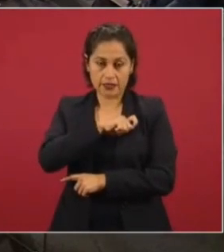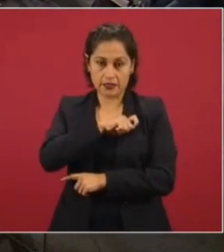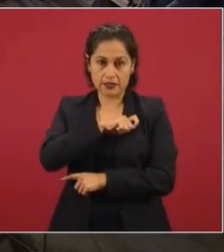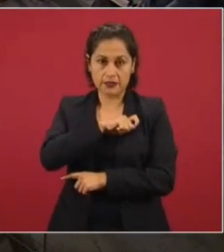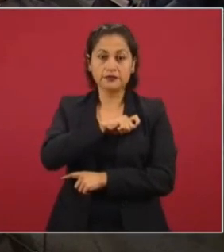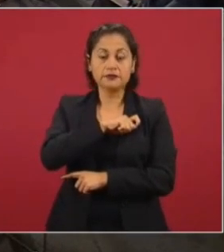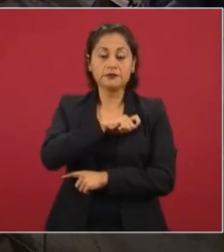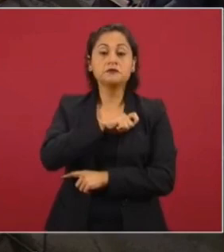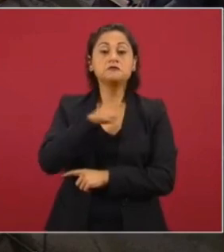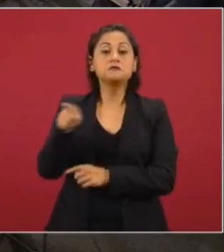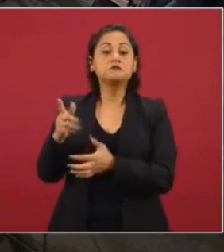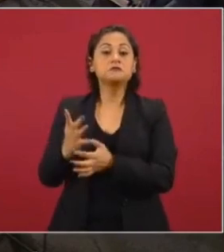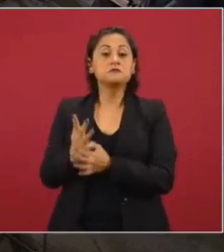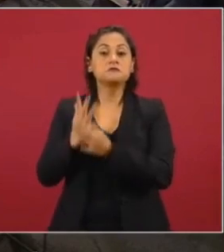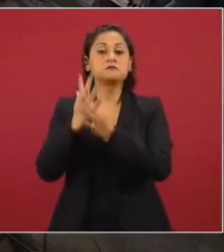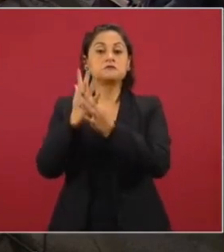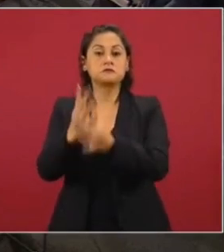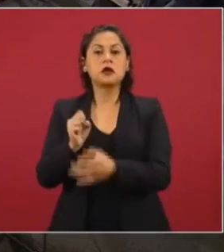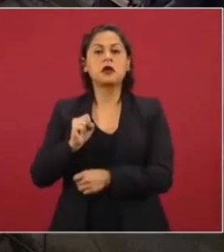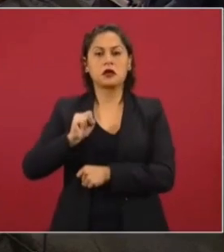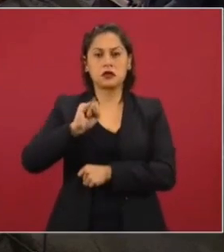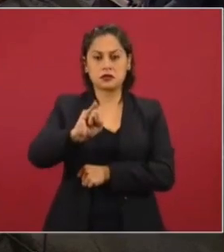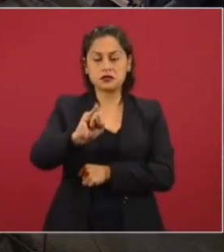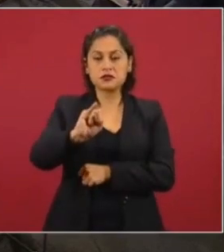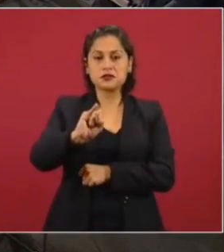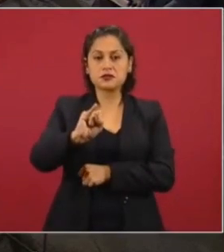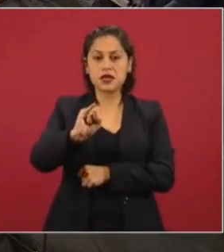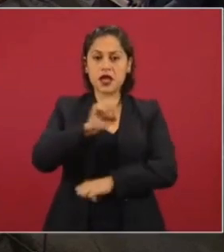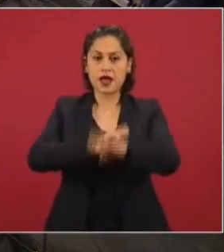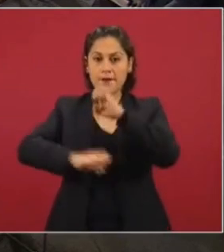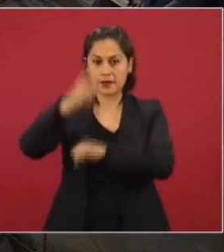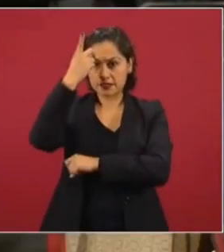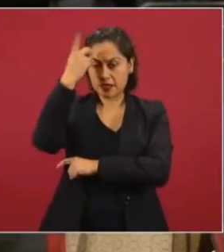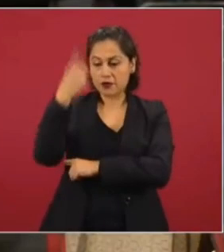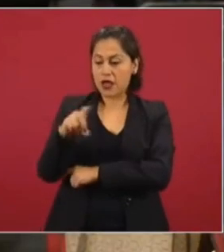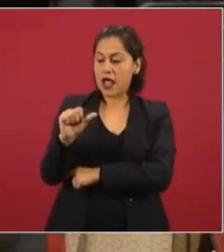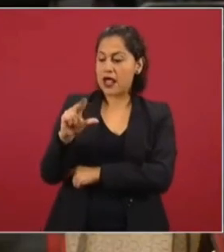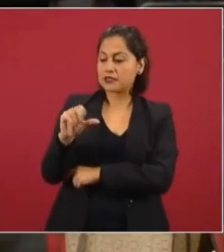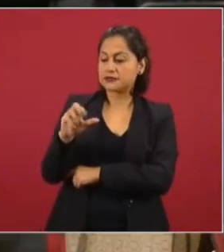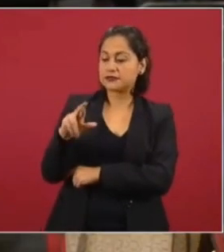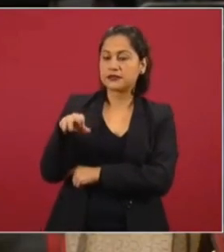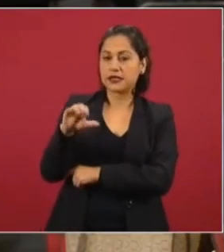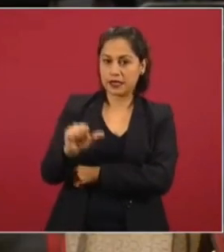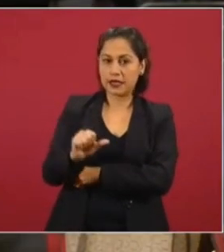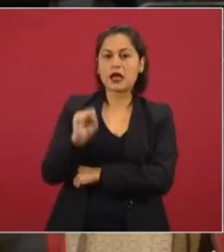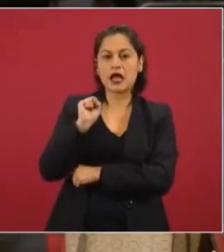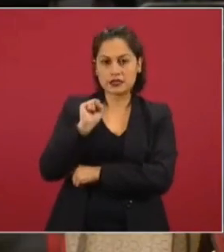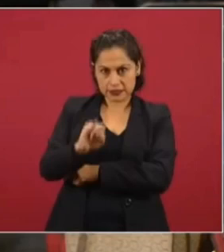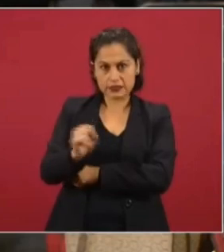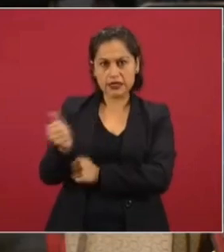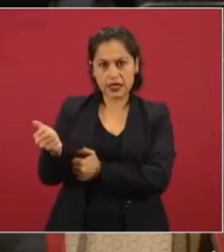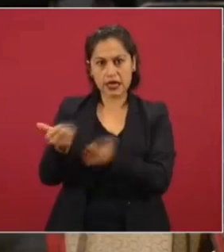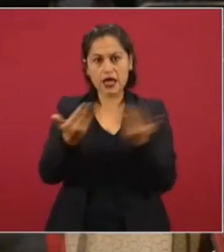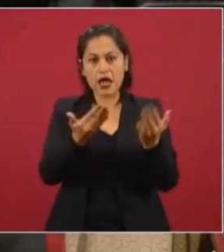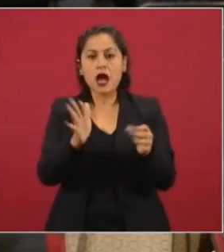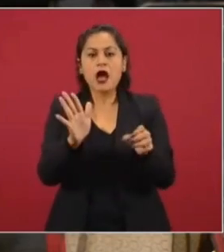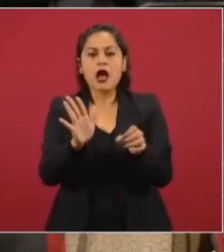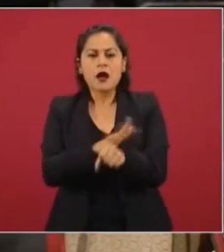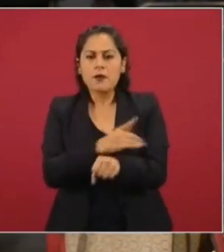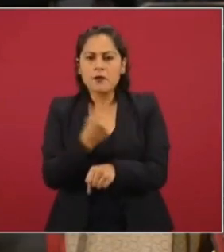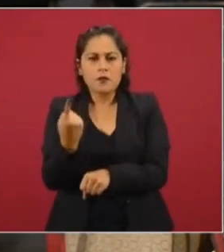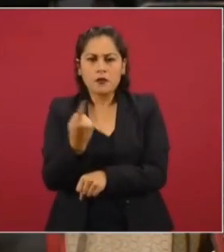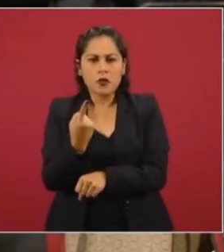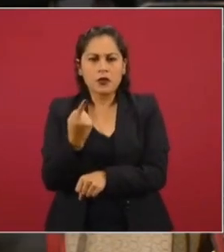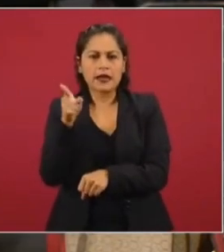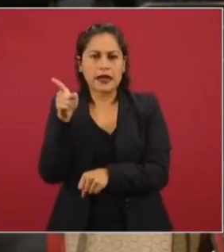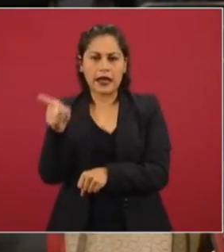aceptaba extraditar al empresario mexicano Alonso Ancira. Saber qué información tienen ustedes, sobre todo porque consideraban que no es un perseguido